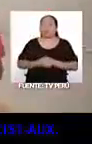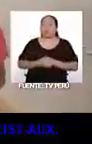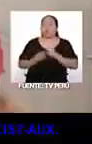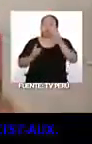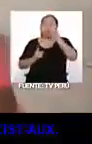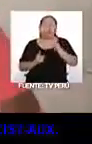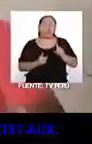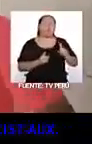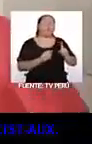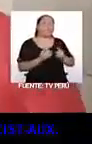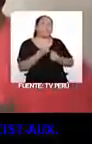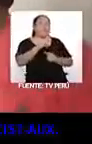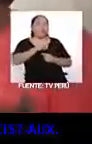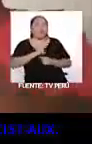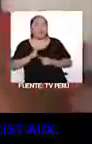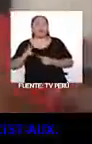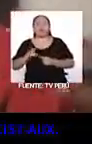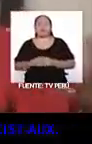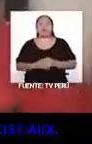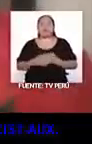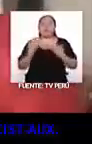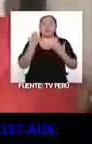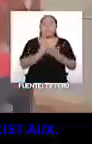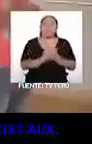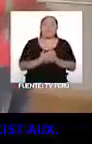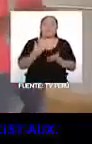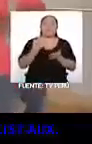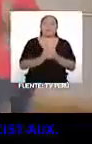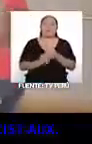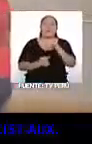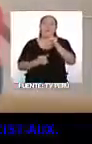1, 2. 1.